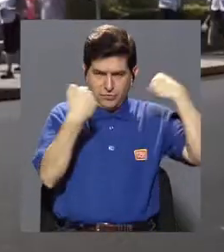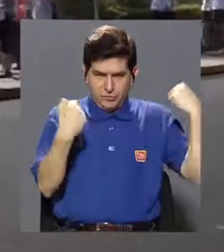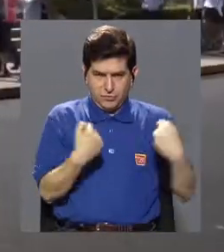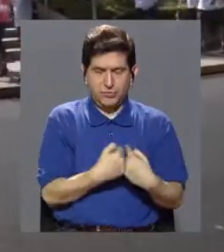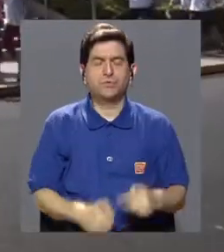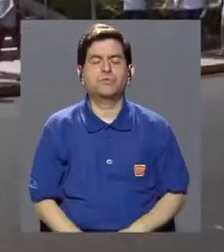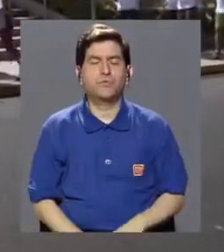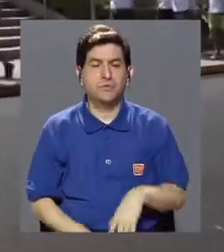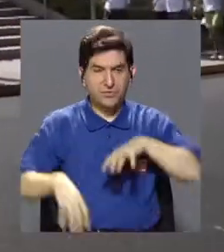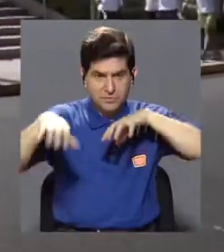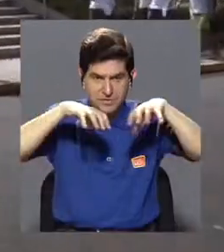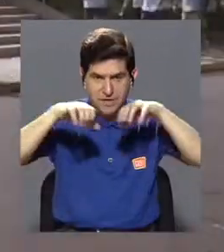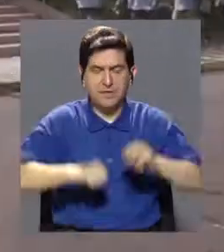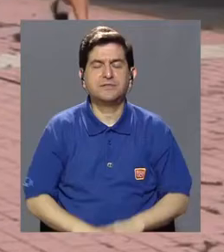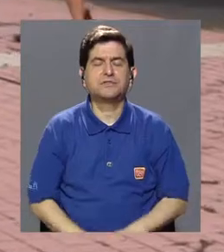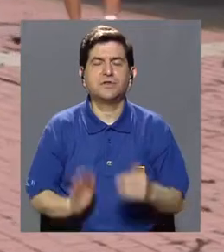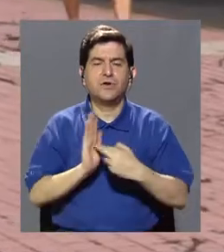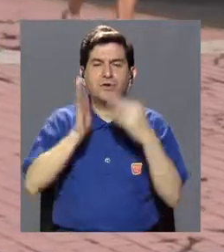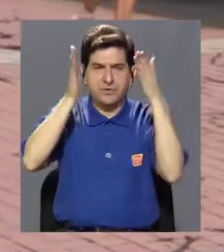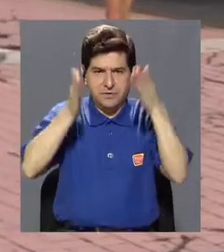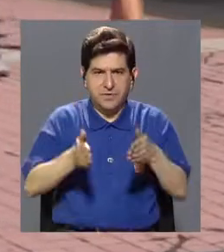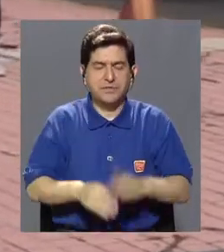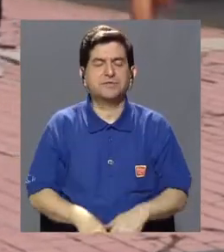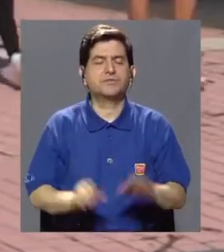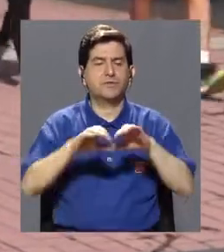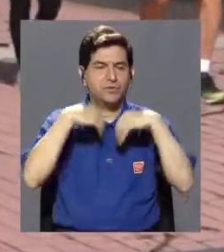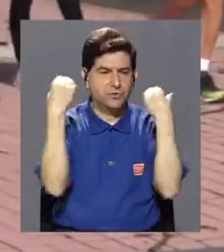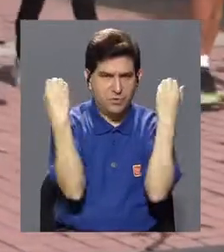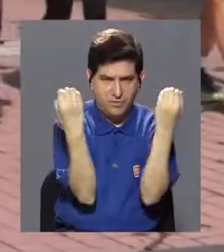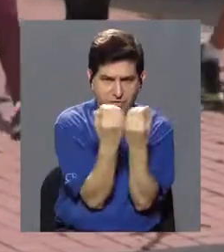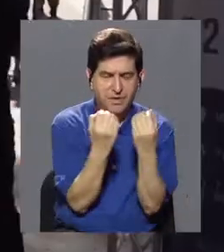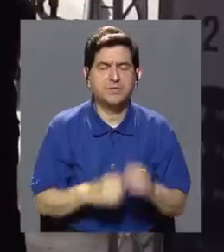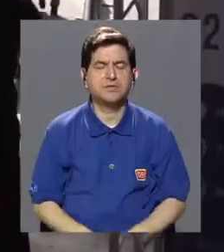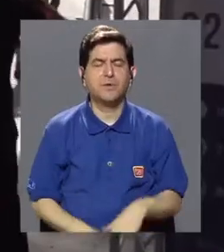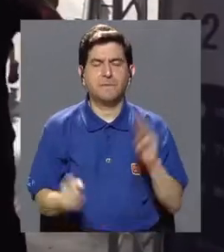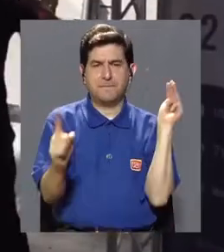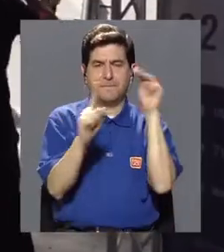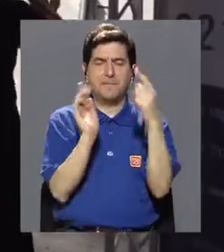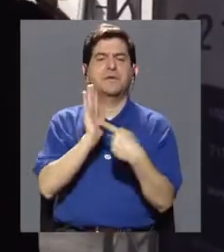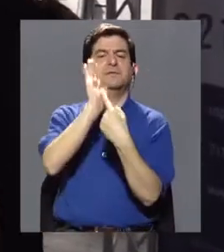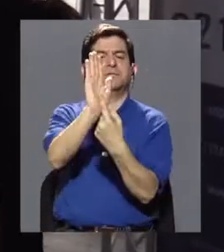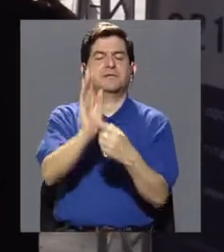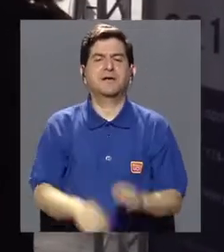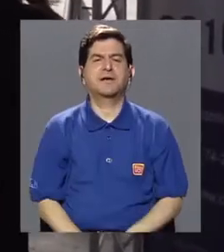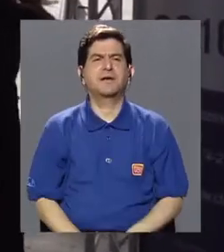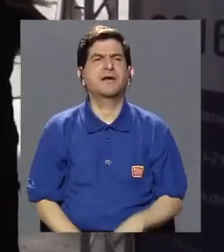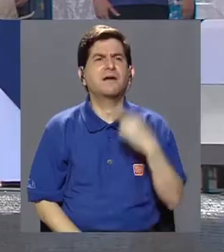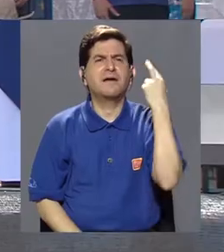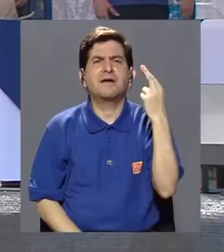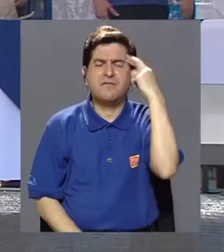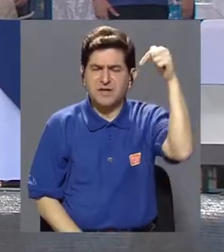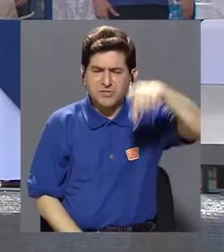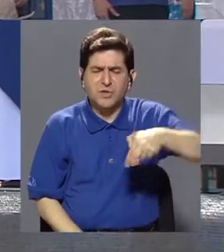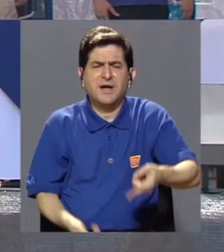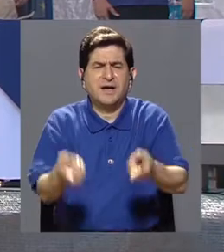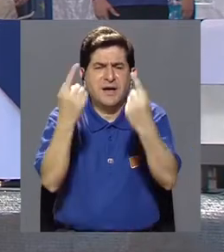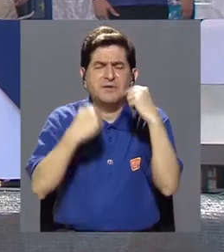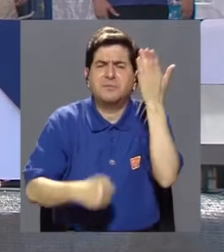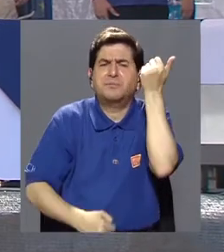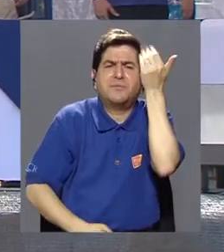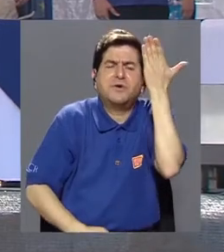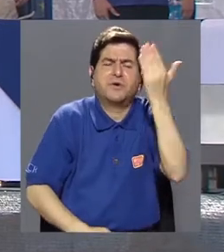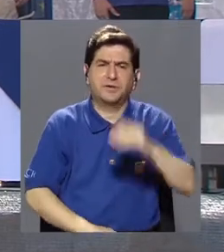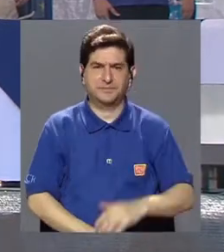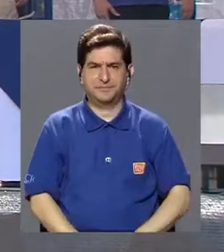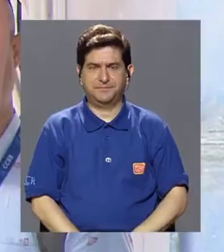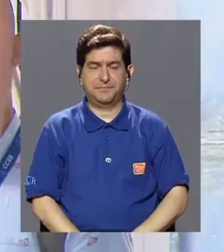y con un acto en el que los representantes de las instituciones organizadoras dieron un mensaje. ¿Qué nos motiva